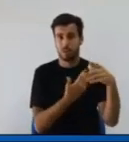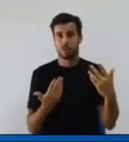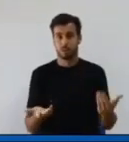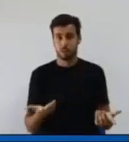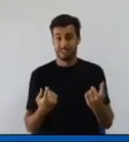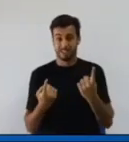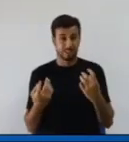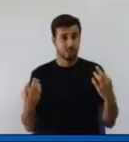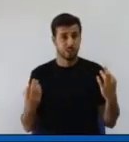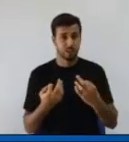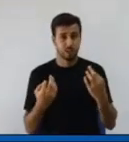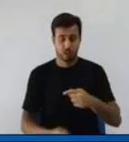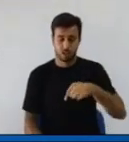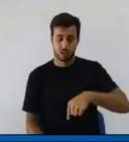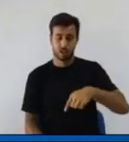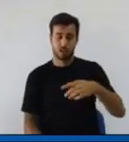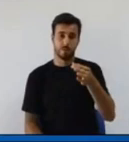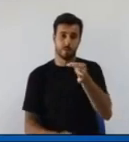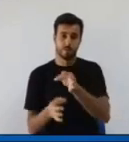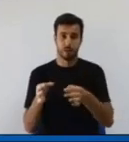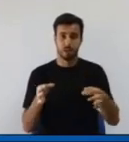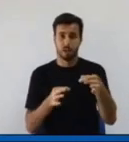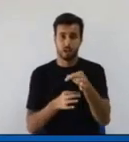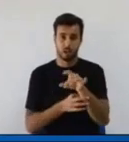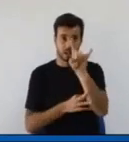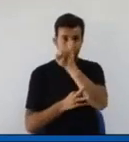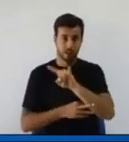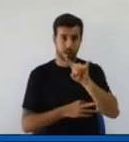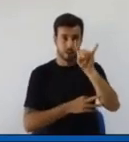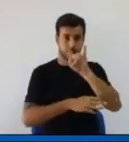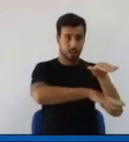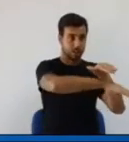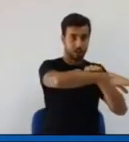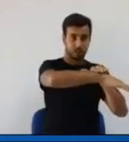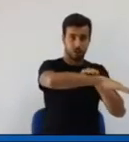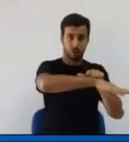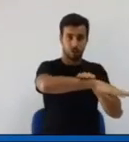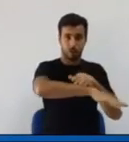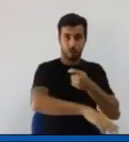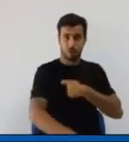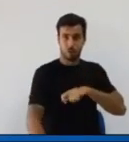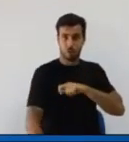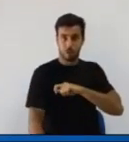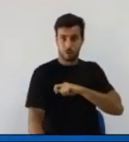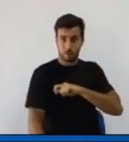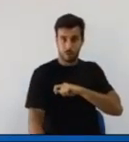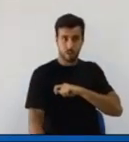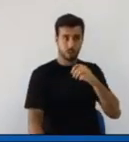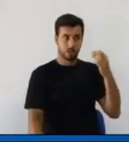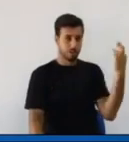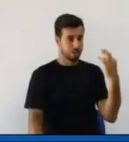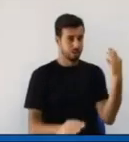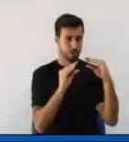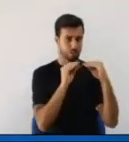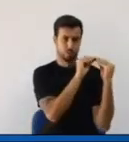autonómico en el que se está trabajando por parte del Gobierno de Ángel Víctor Torres. Un